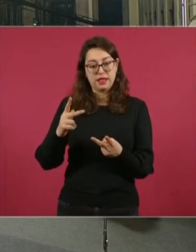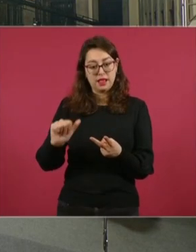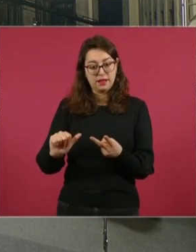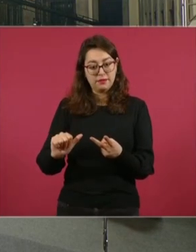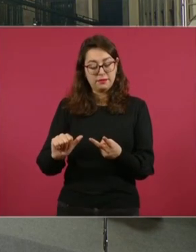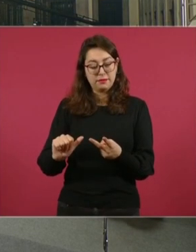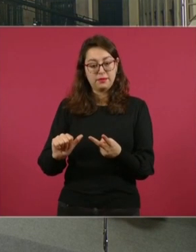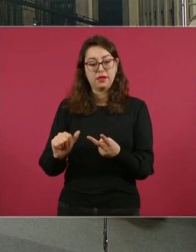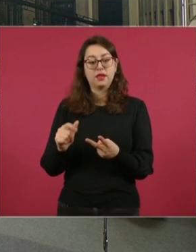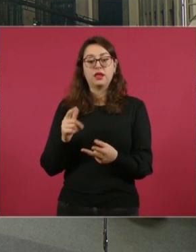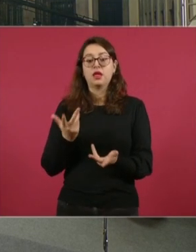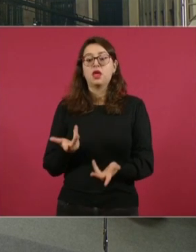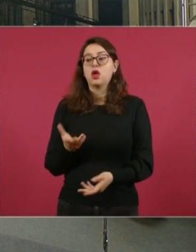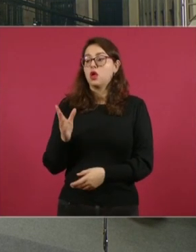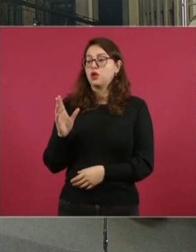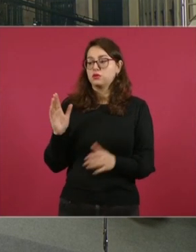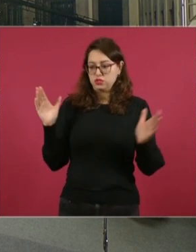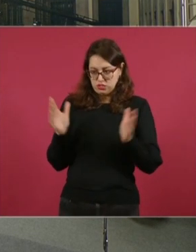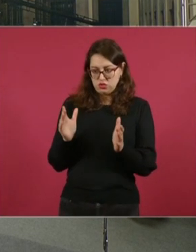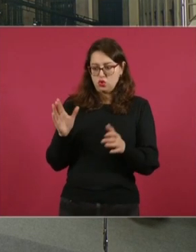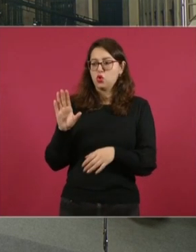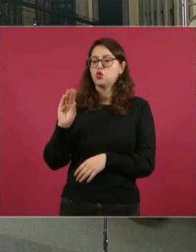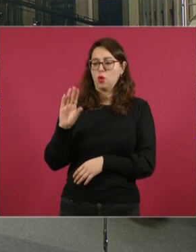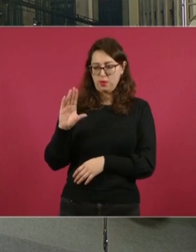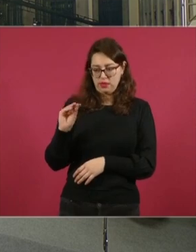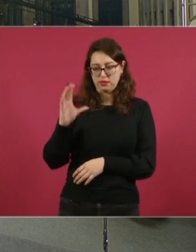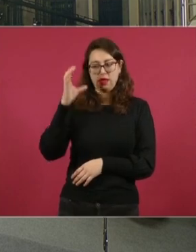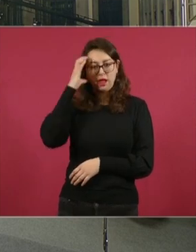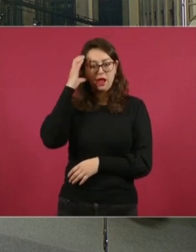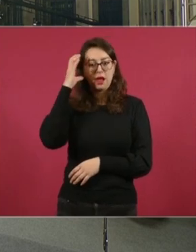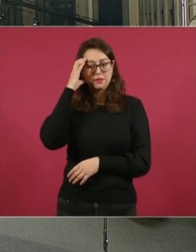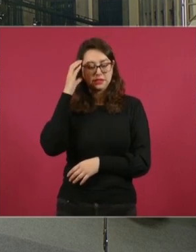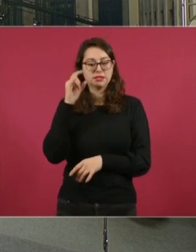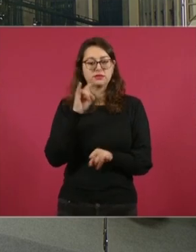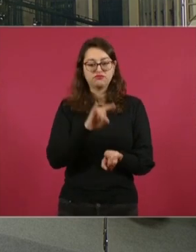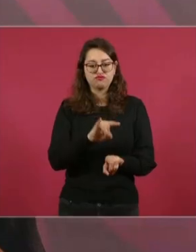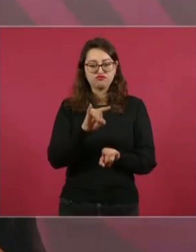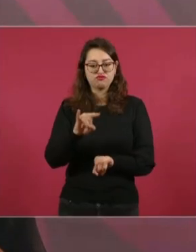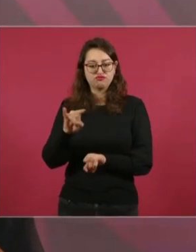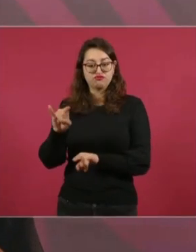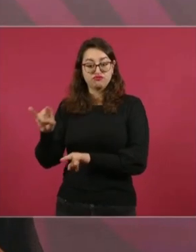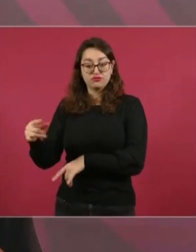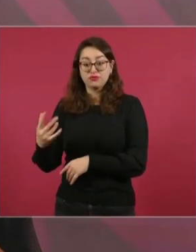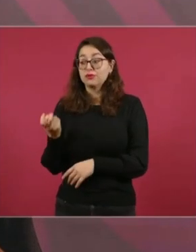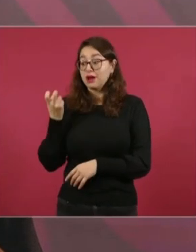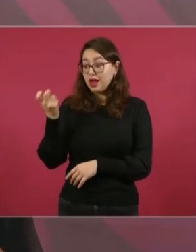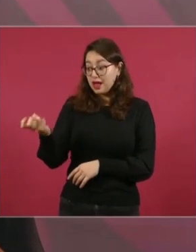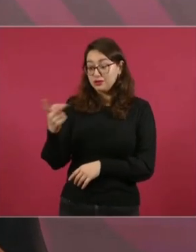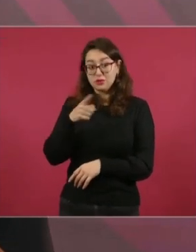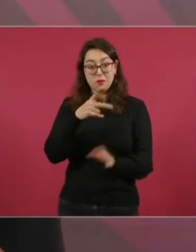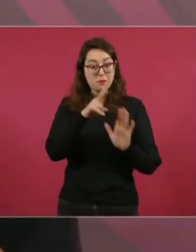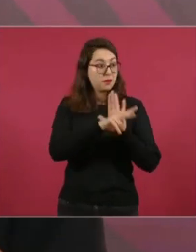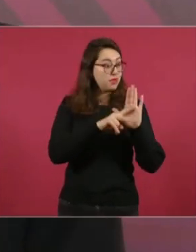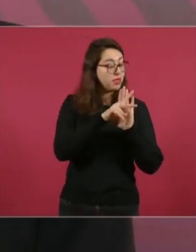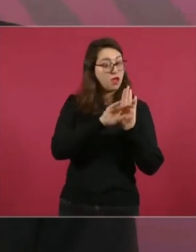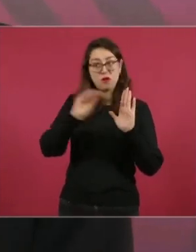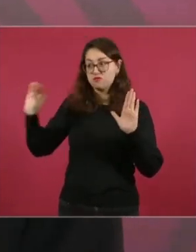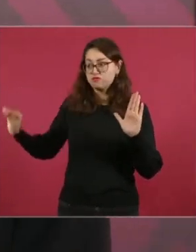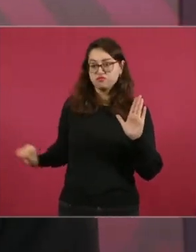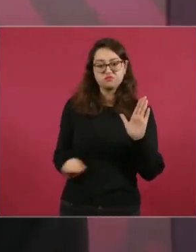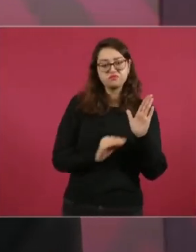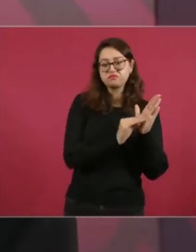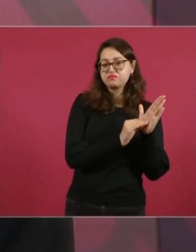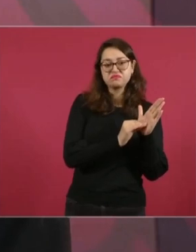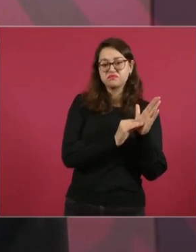90. De 90 camas, pero todo eso no está en el video que nos van a